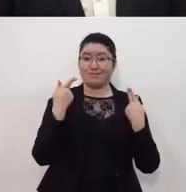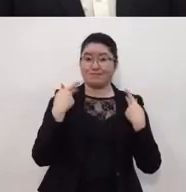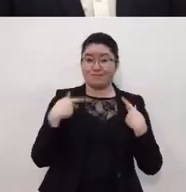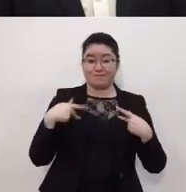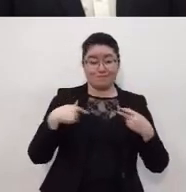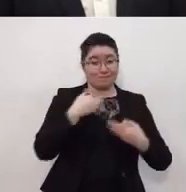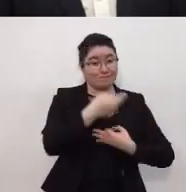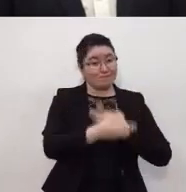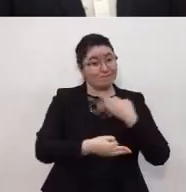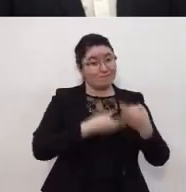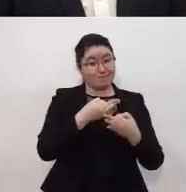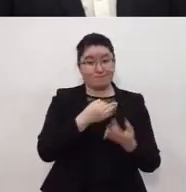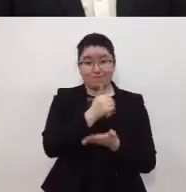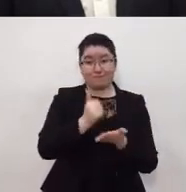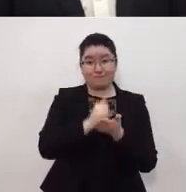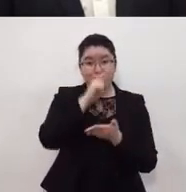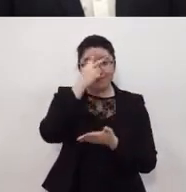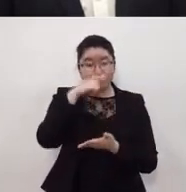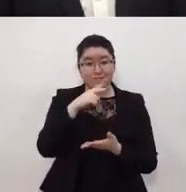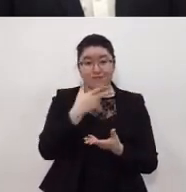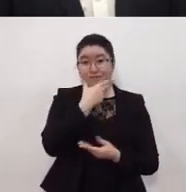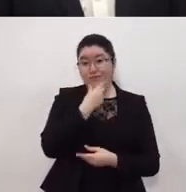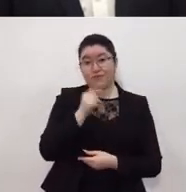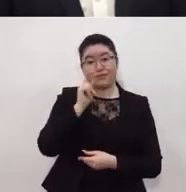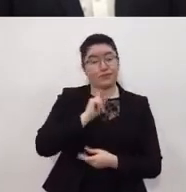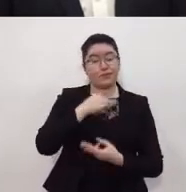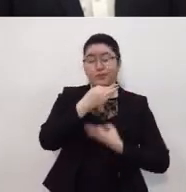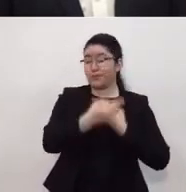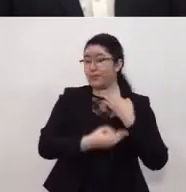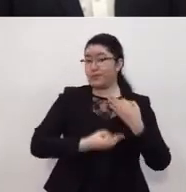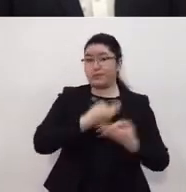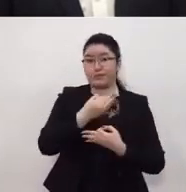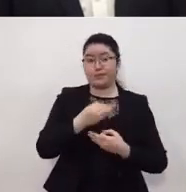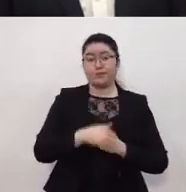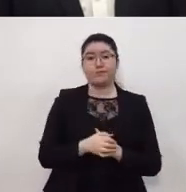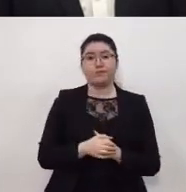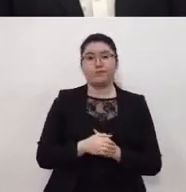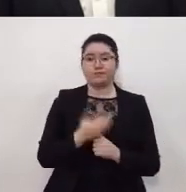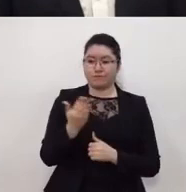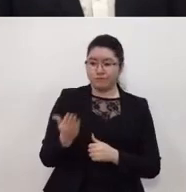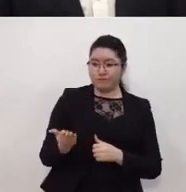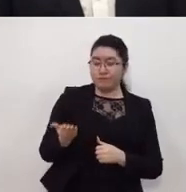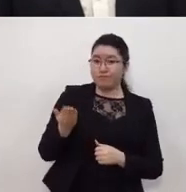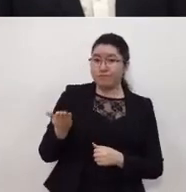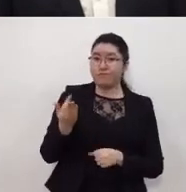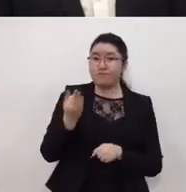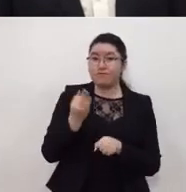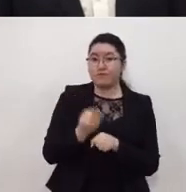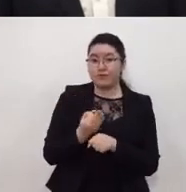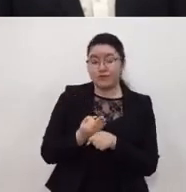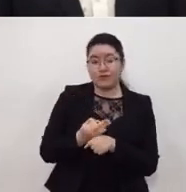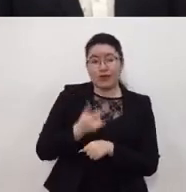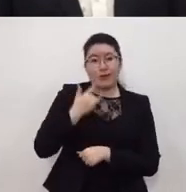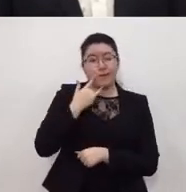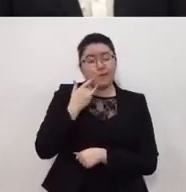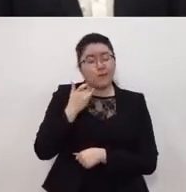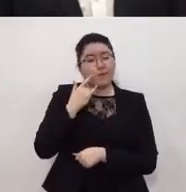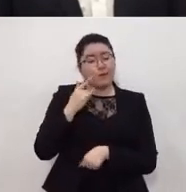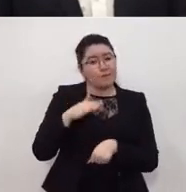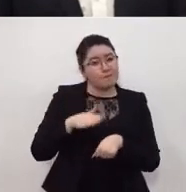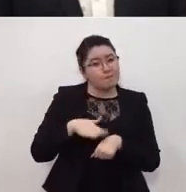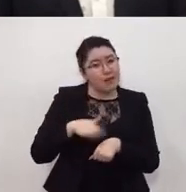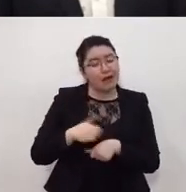los habitantes de la Ciudad de México todos y todas los habitantes de la Ciudad de México y pedirles este esfuerzo adicional